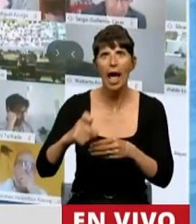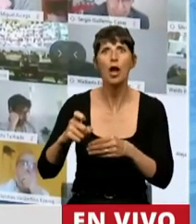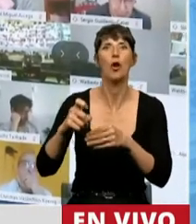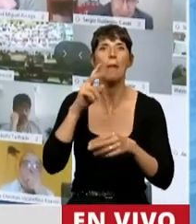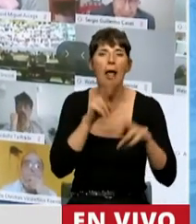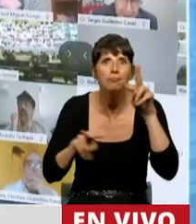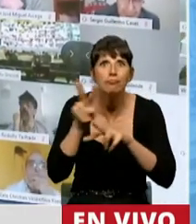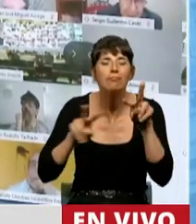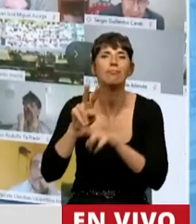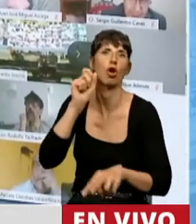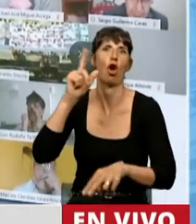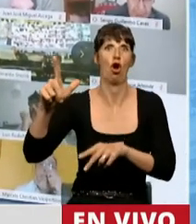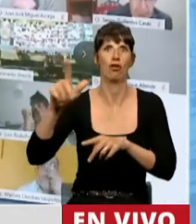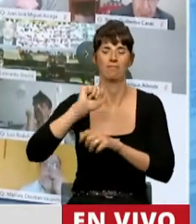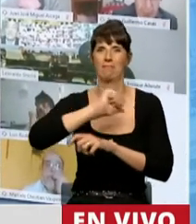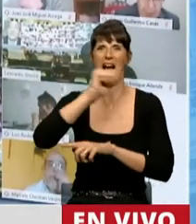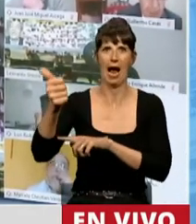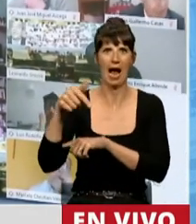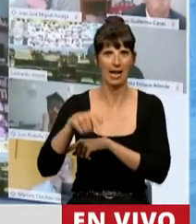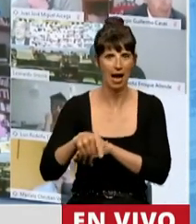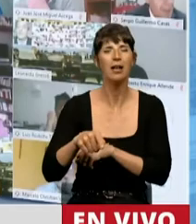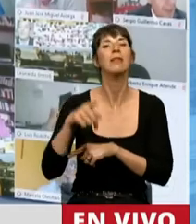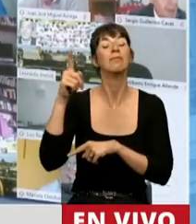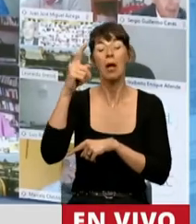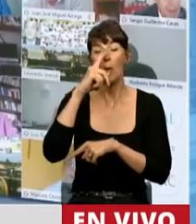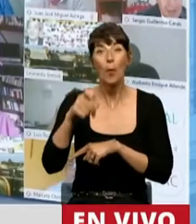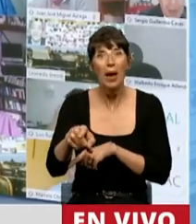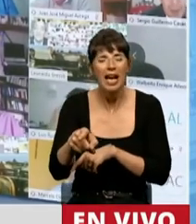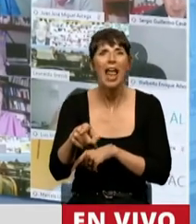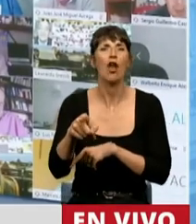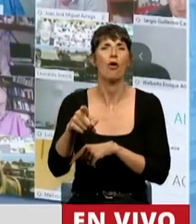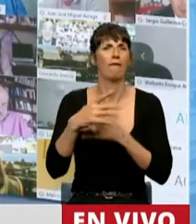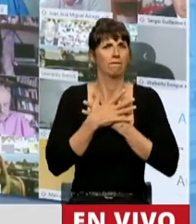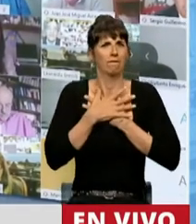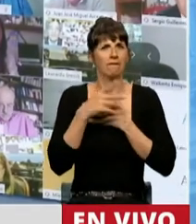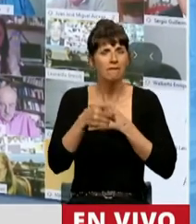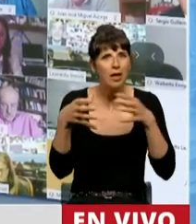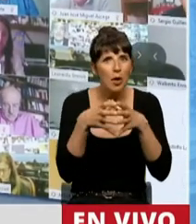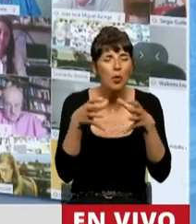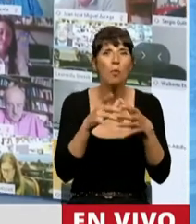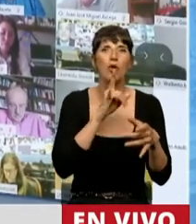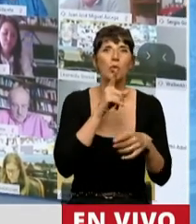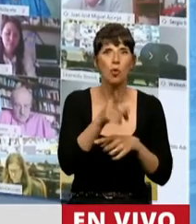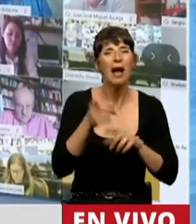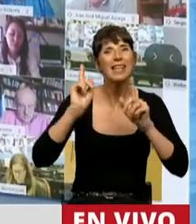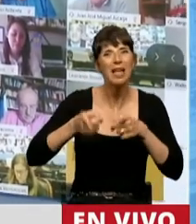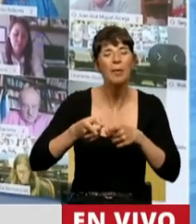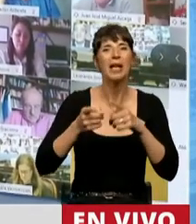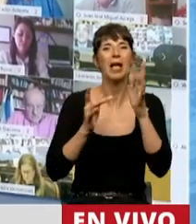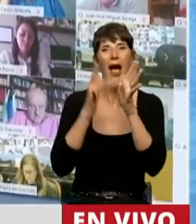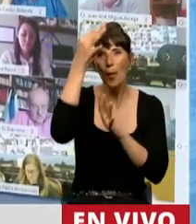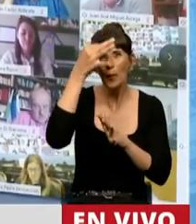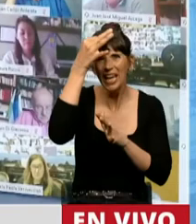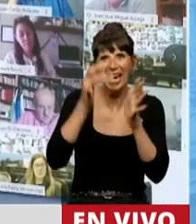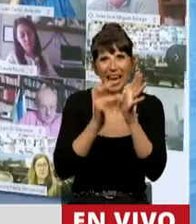Grande fue el orgullo y el cariño de Belgrano por el pueblo tucumano. Su fe lo llevó a nombrar la Virgen de la Merced como generada del Ejército y a